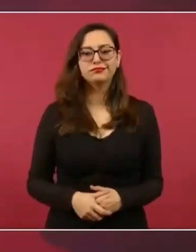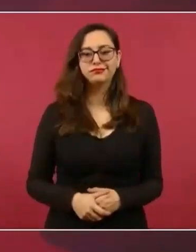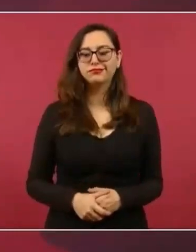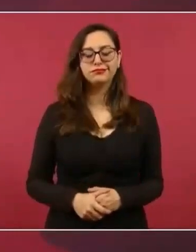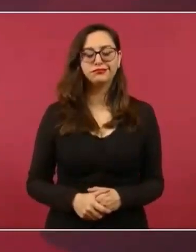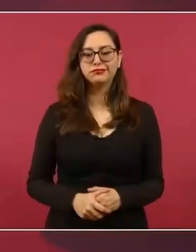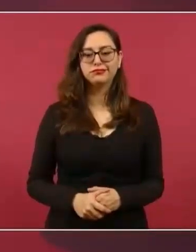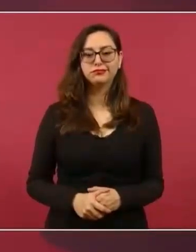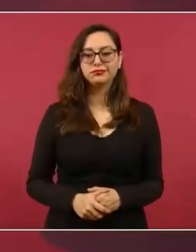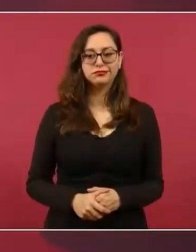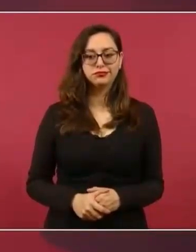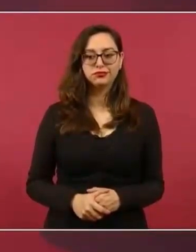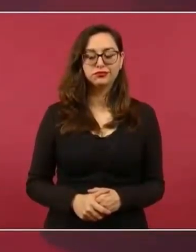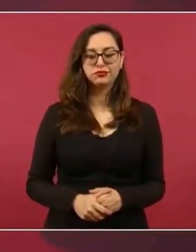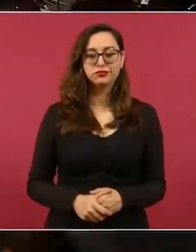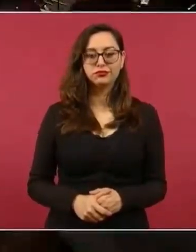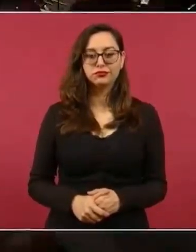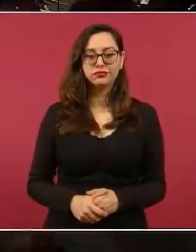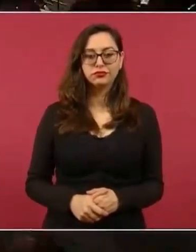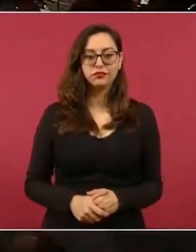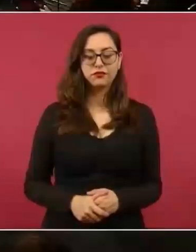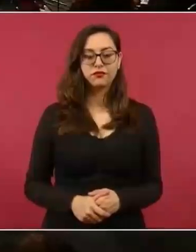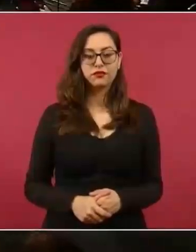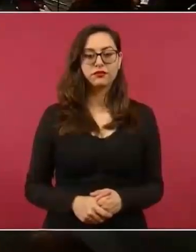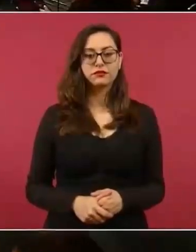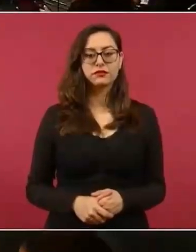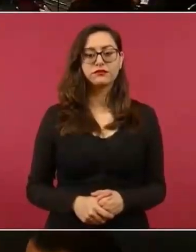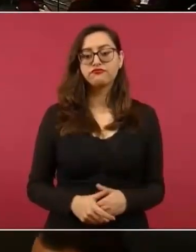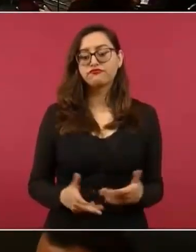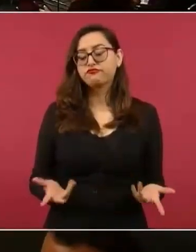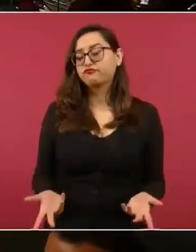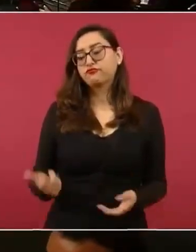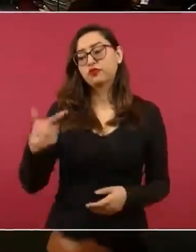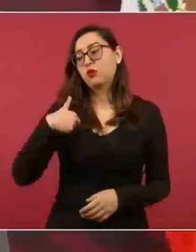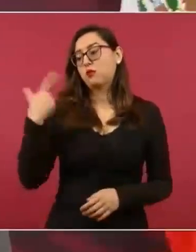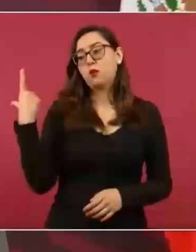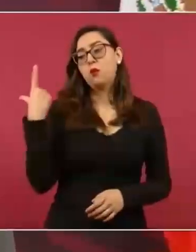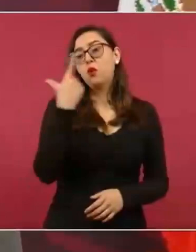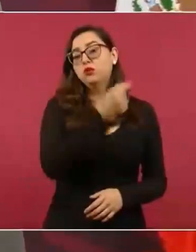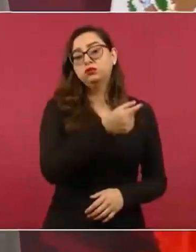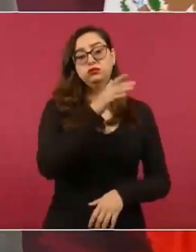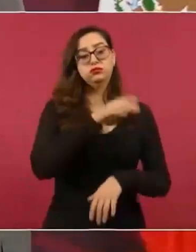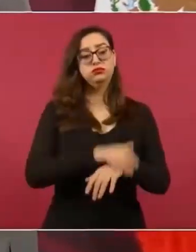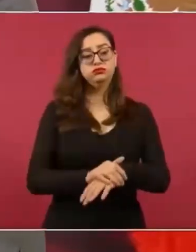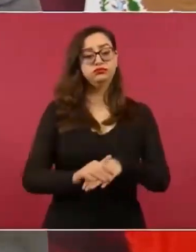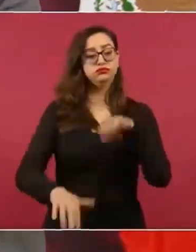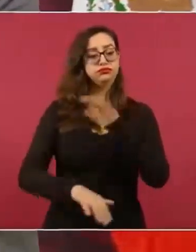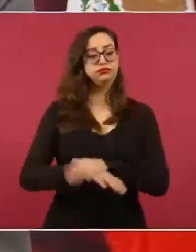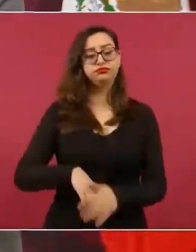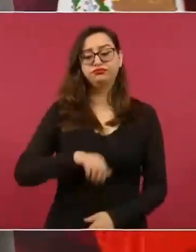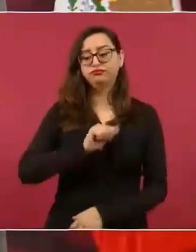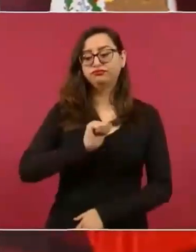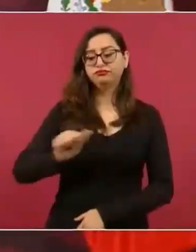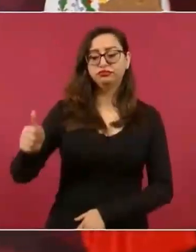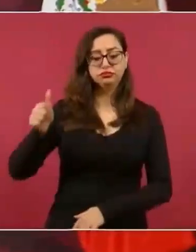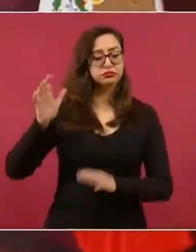no es, ya lo mío es lo que me importa,